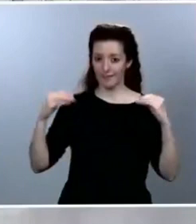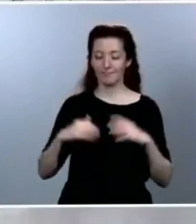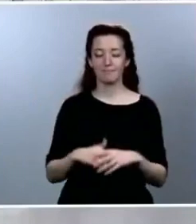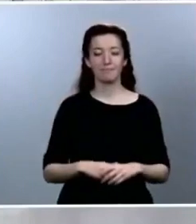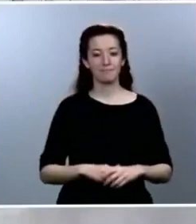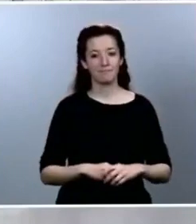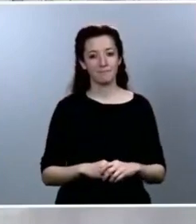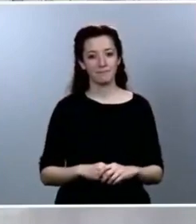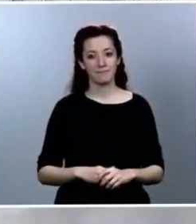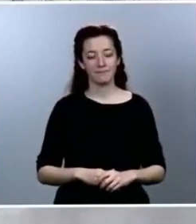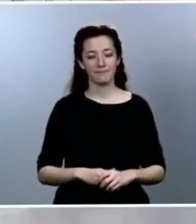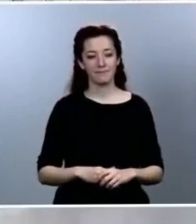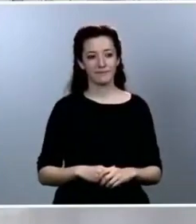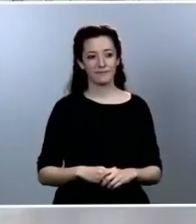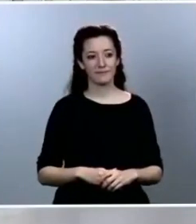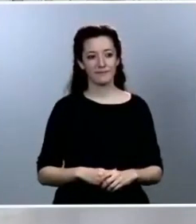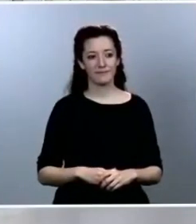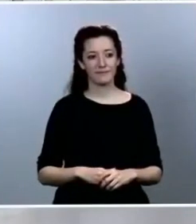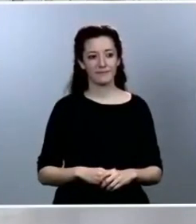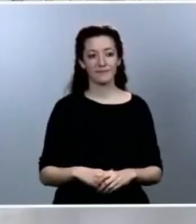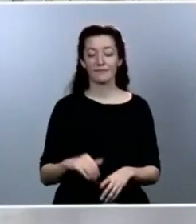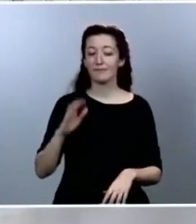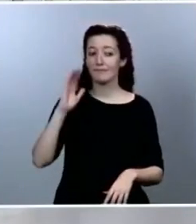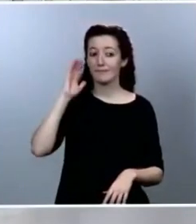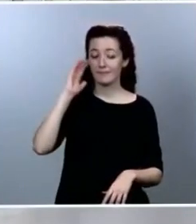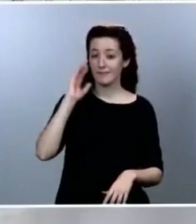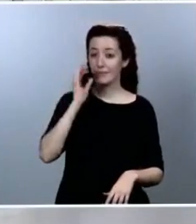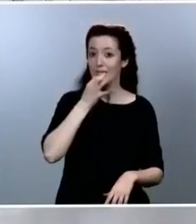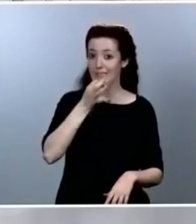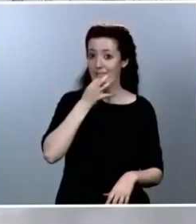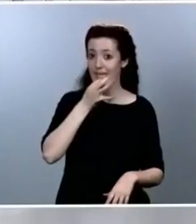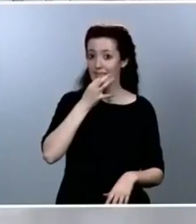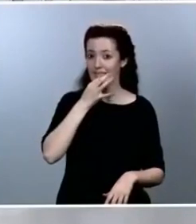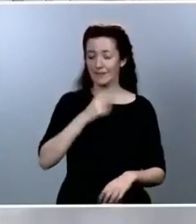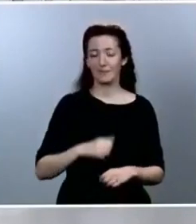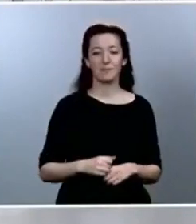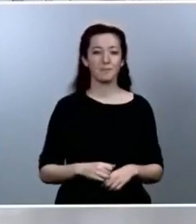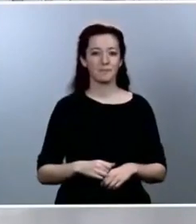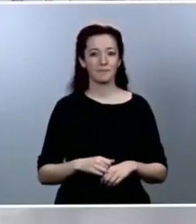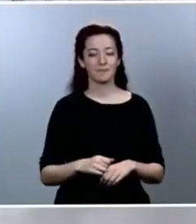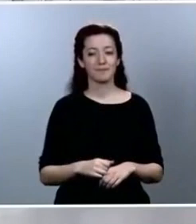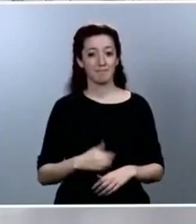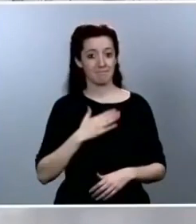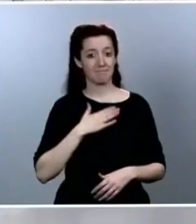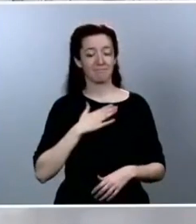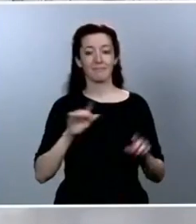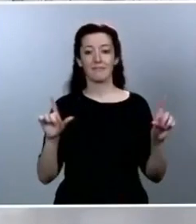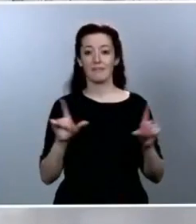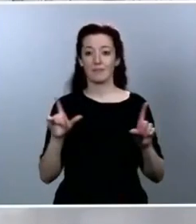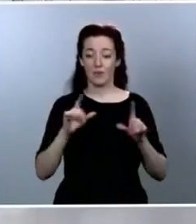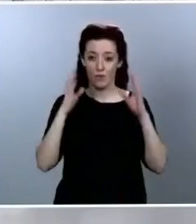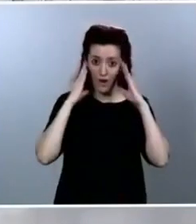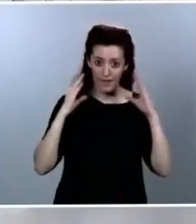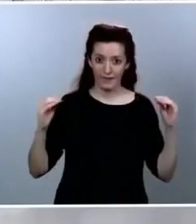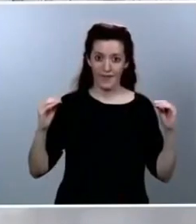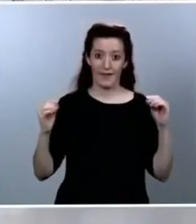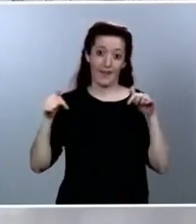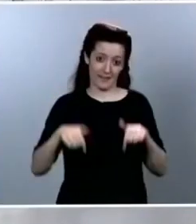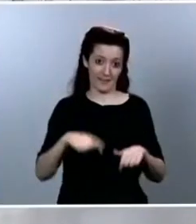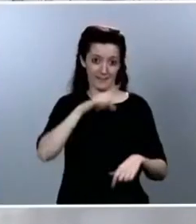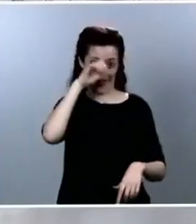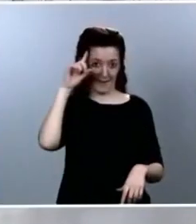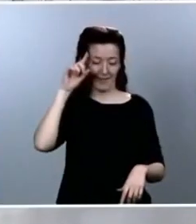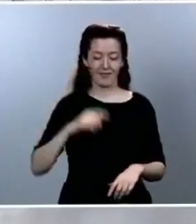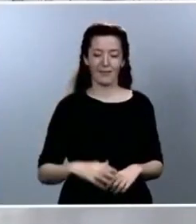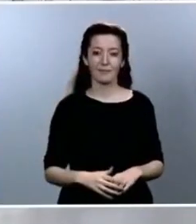Hola, muy buenas tardes, presidente. Yo soy Rup Soutberg de la televisión holandesa aquí en Madrid. Me interesa saber